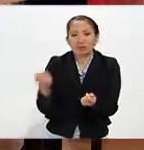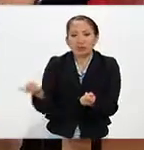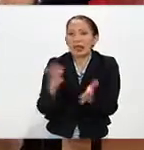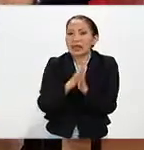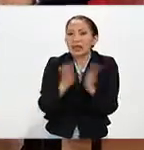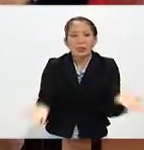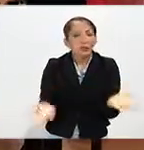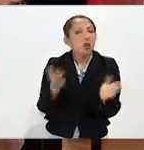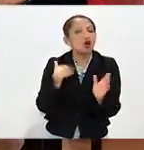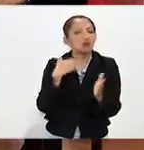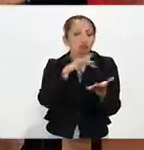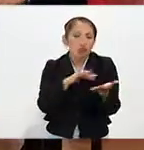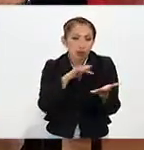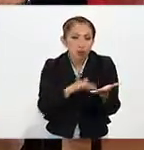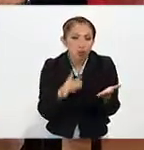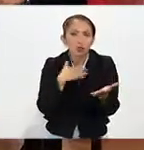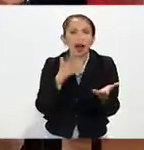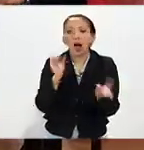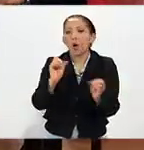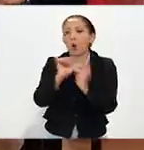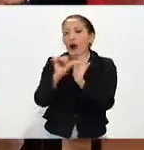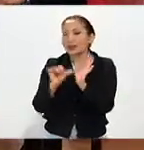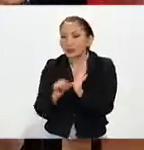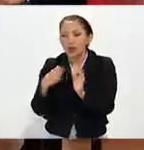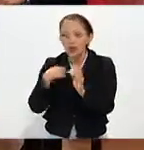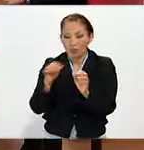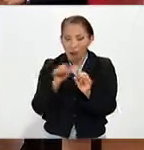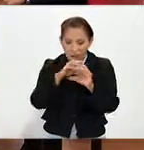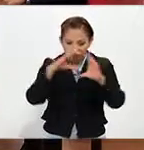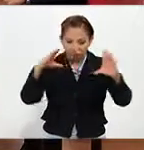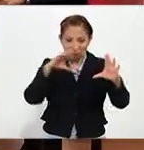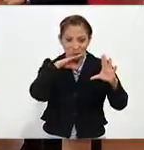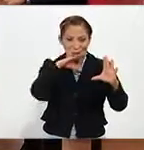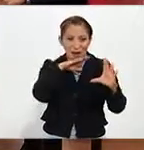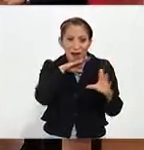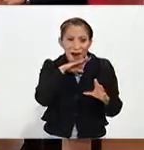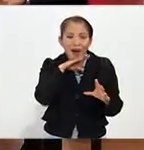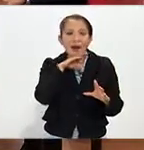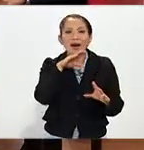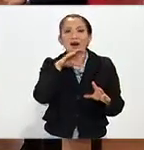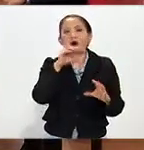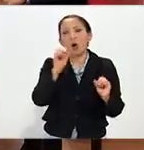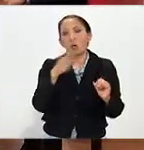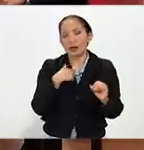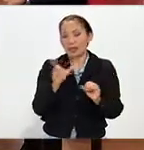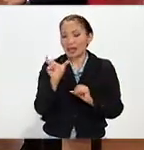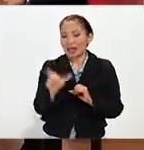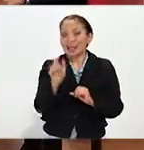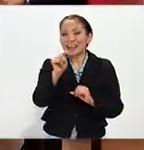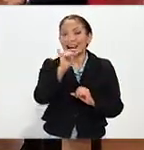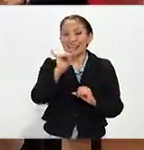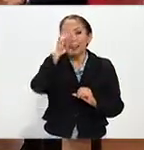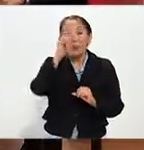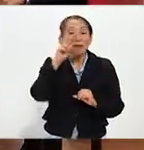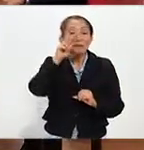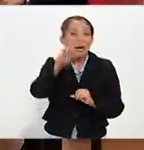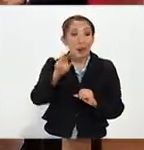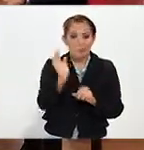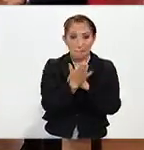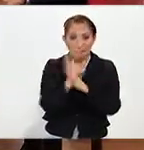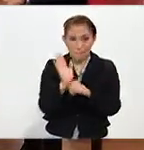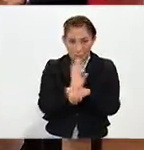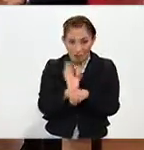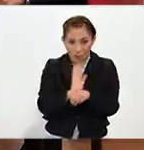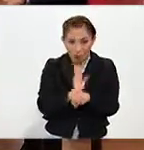en libros electrónicos, en cualquier artículo. Y también puedes, por ejemplo, una tarjeta para ver películas. Y